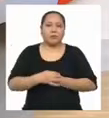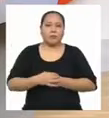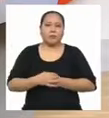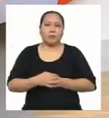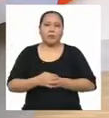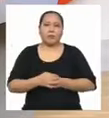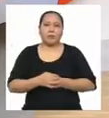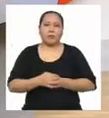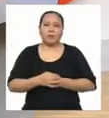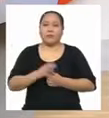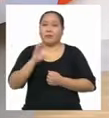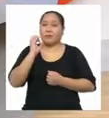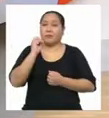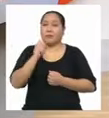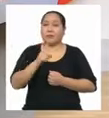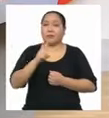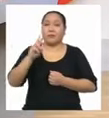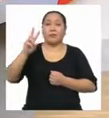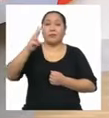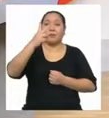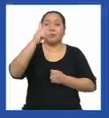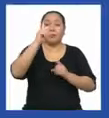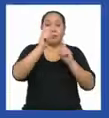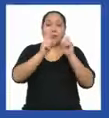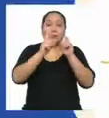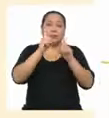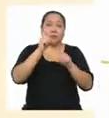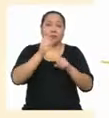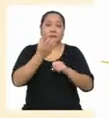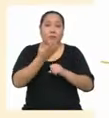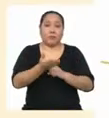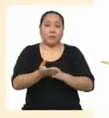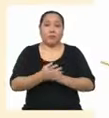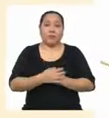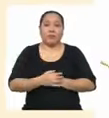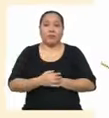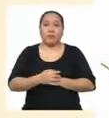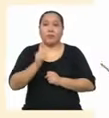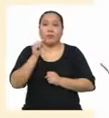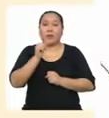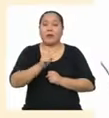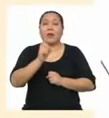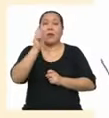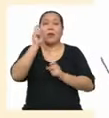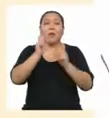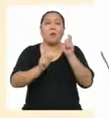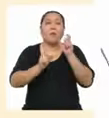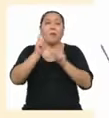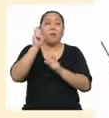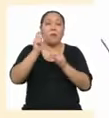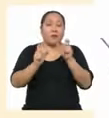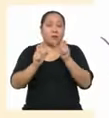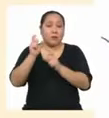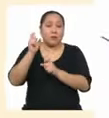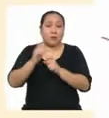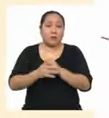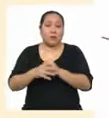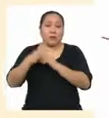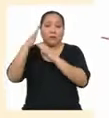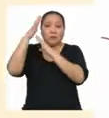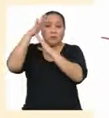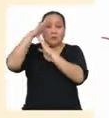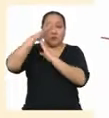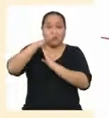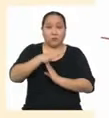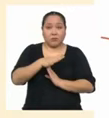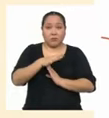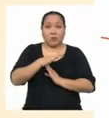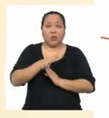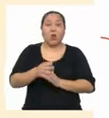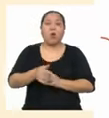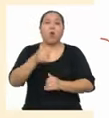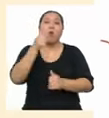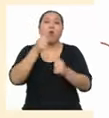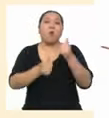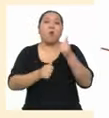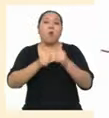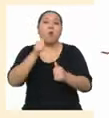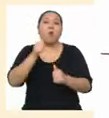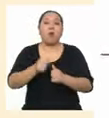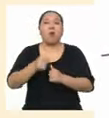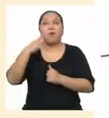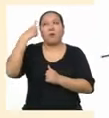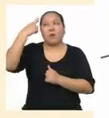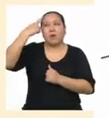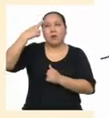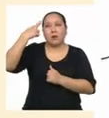La segunda pregunta De la encuesta era De las personas Que han sido discriminadas ¿Cuál fue el